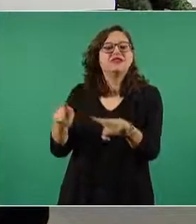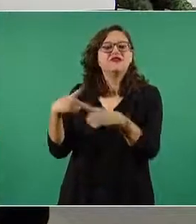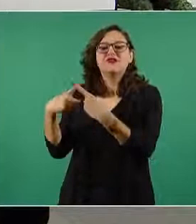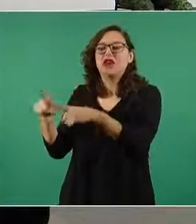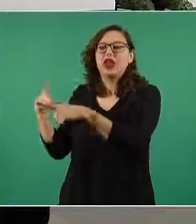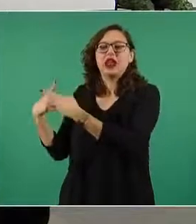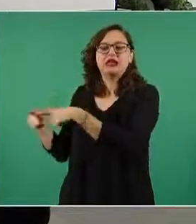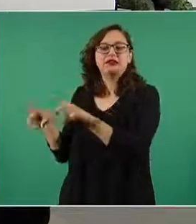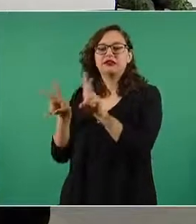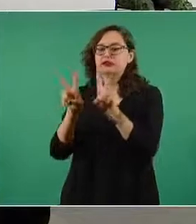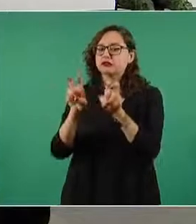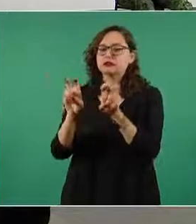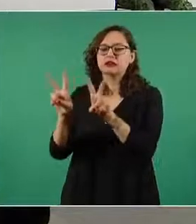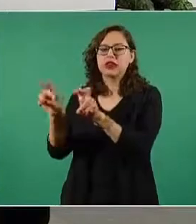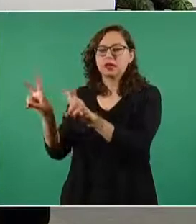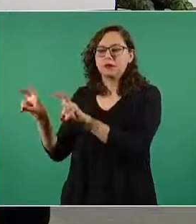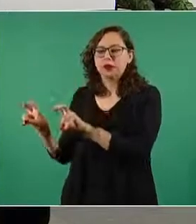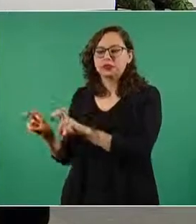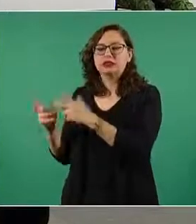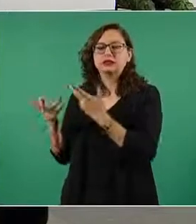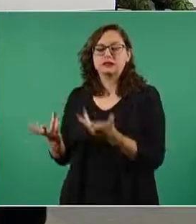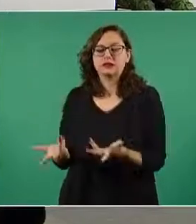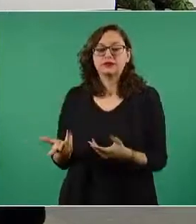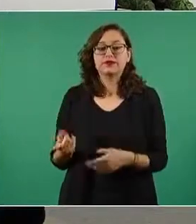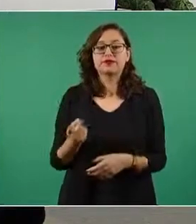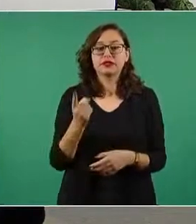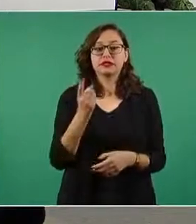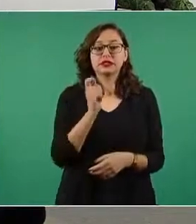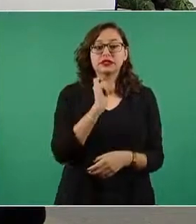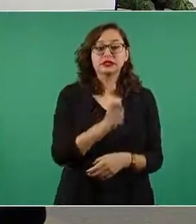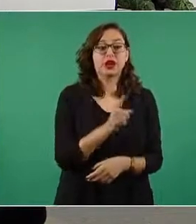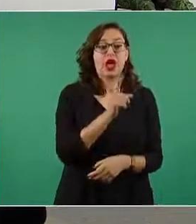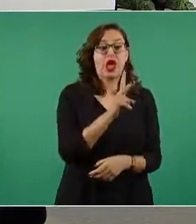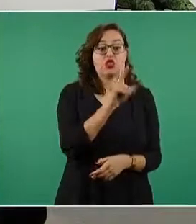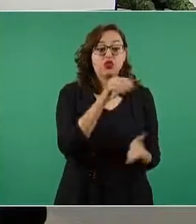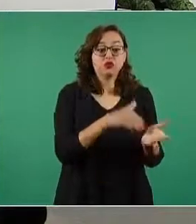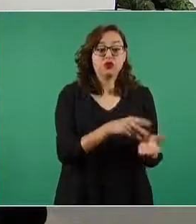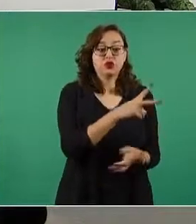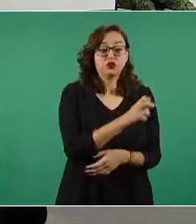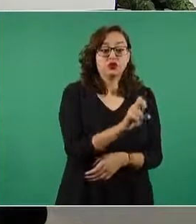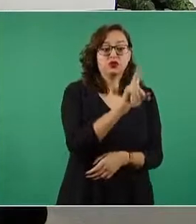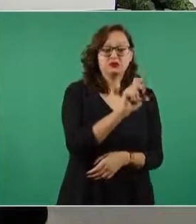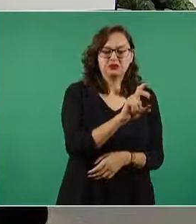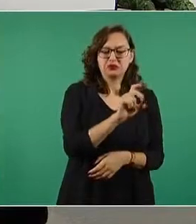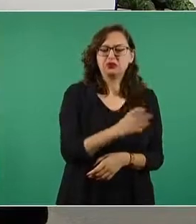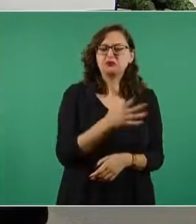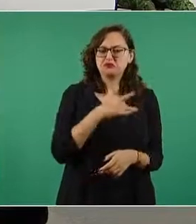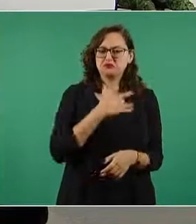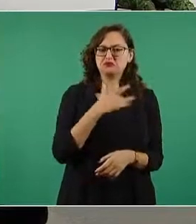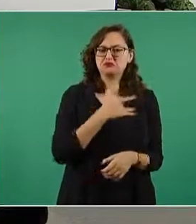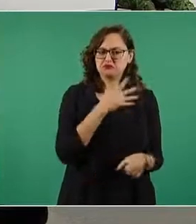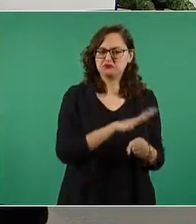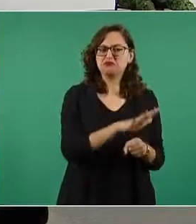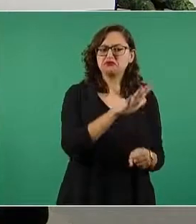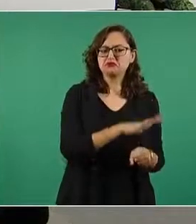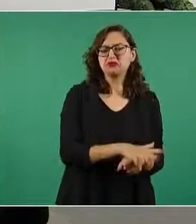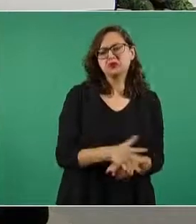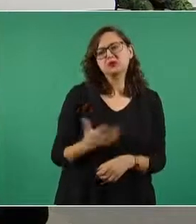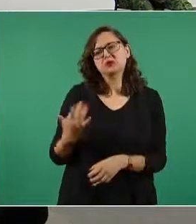231 trabajadores significa que dos mil 230 están conformes con lo que ganan y con el trato que se recibe en el trabajo